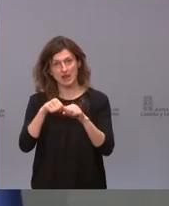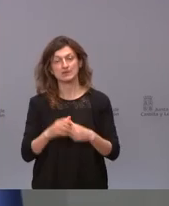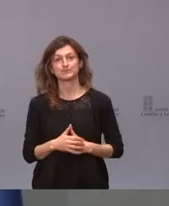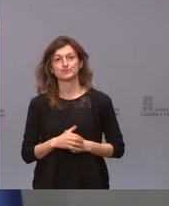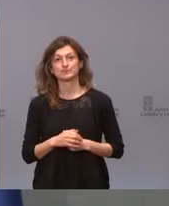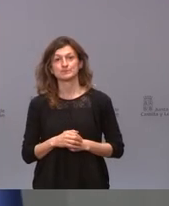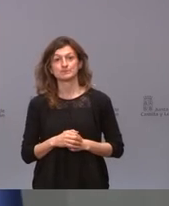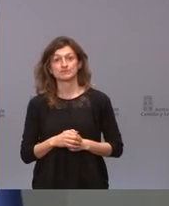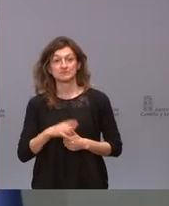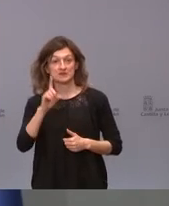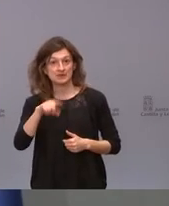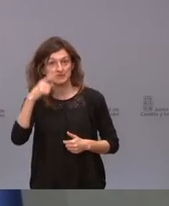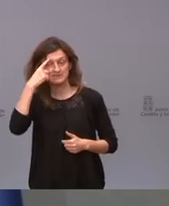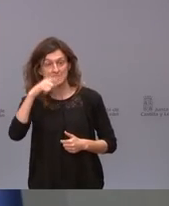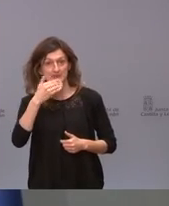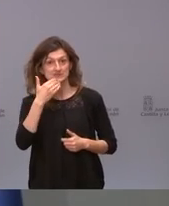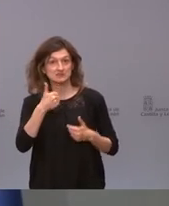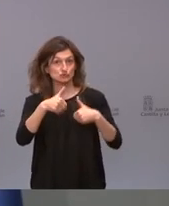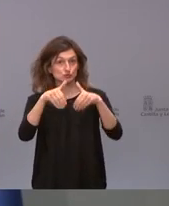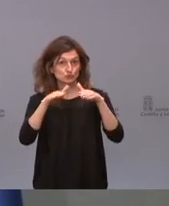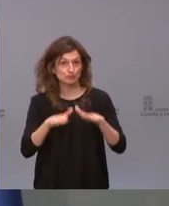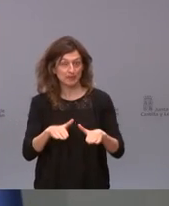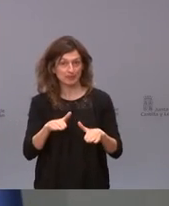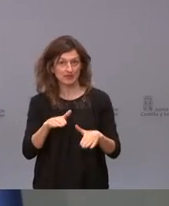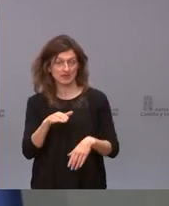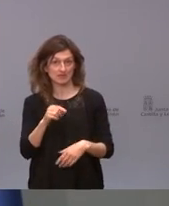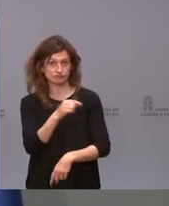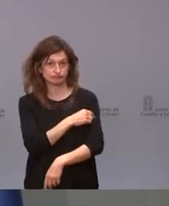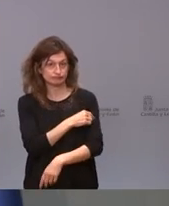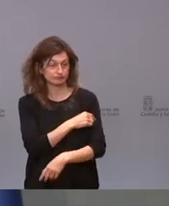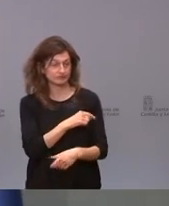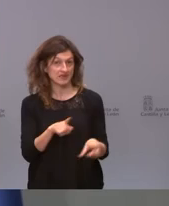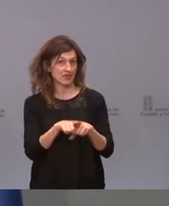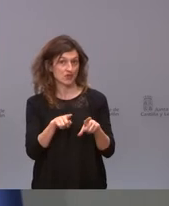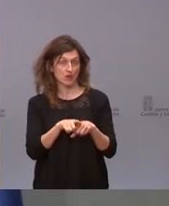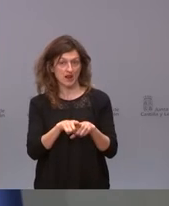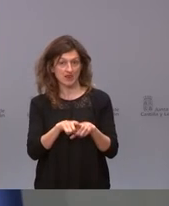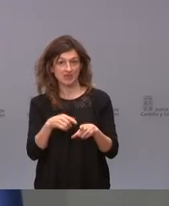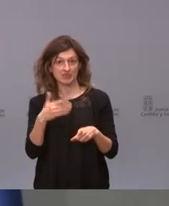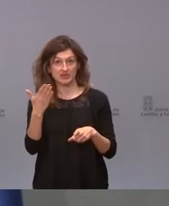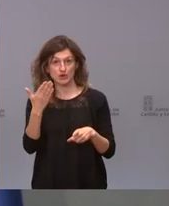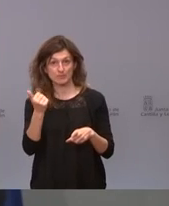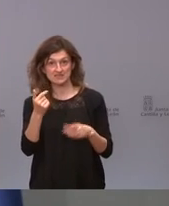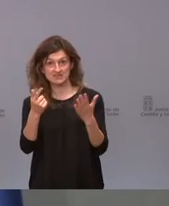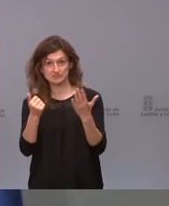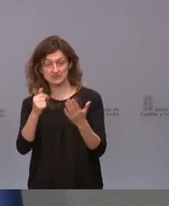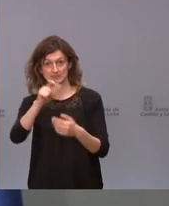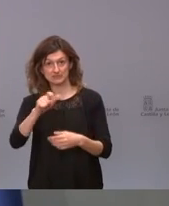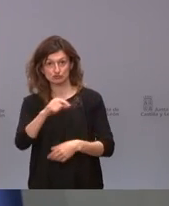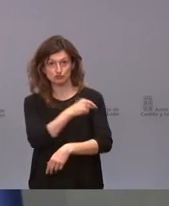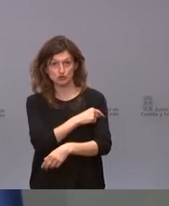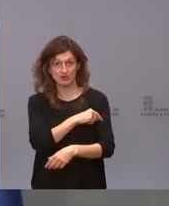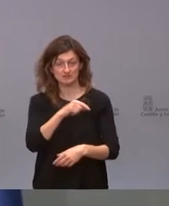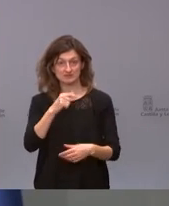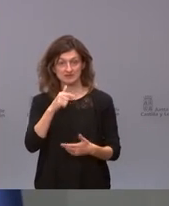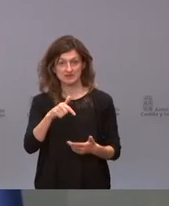sabe también que si se suspende esta medicación como puede ocurrir esas 5.000 6.000 personas le van a preguntar como están preguntando hoy